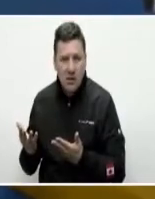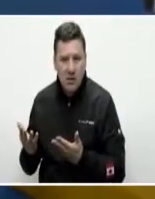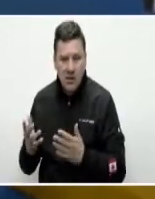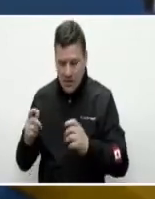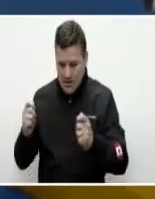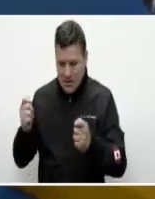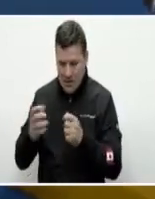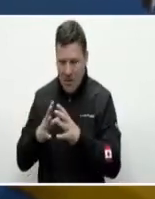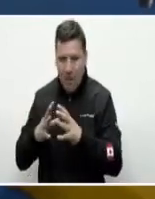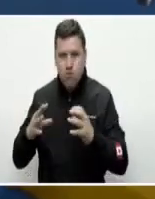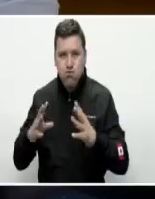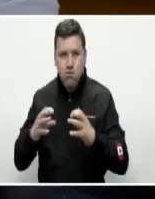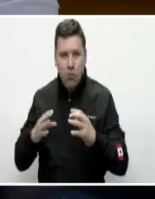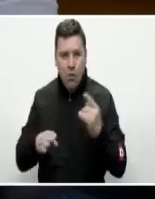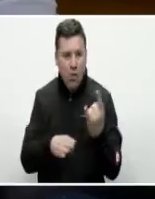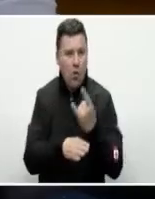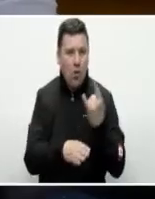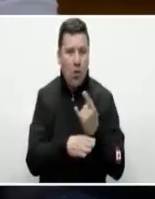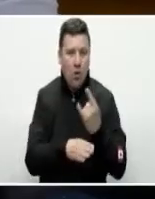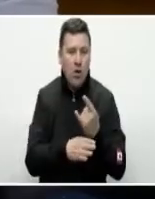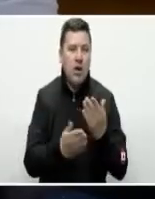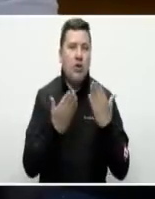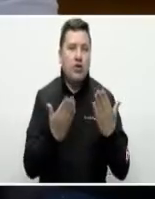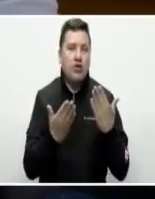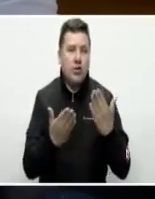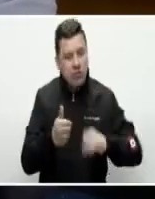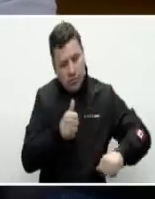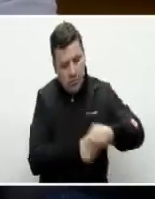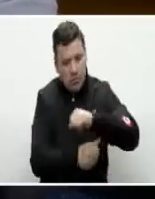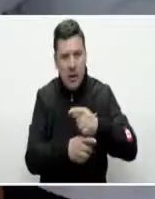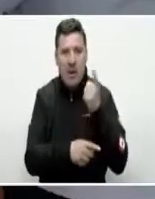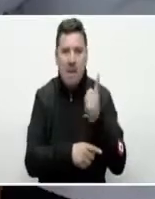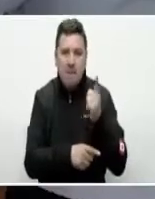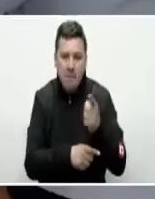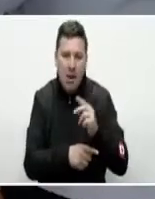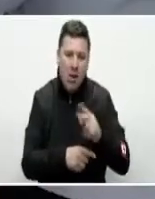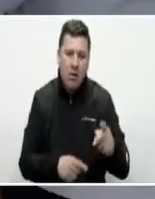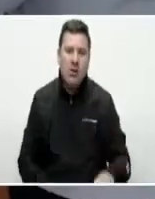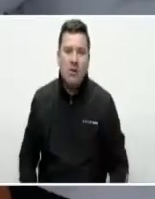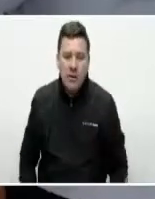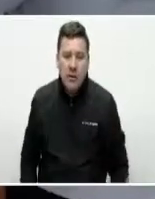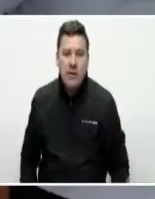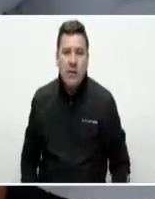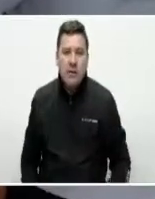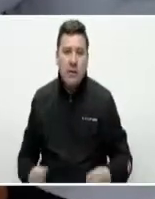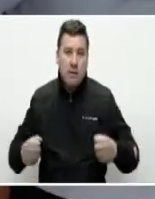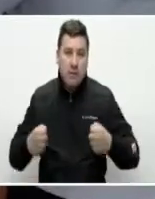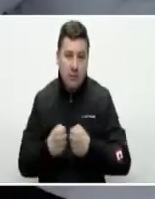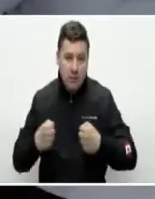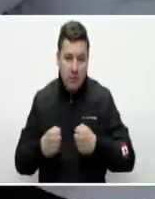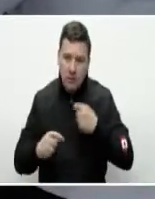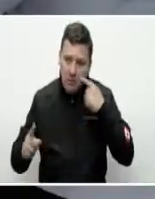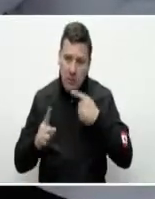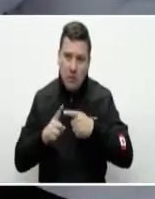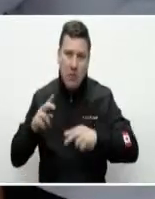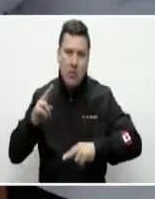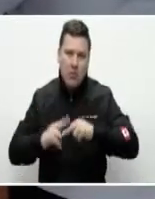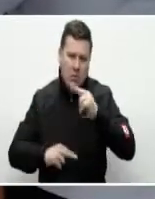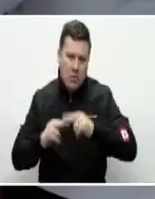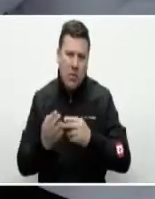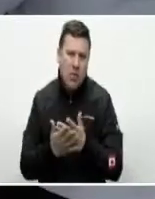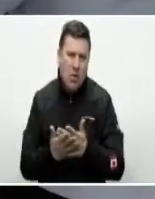transformamos en productos útiles que de pronto puedan sustituir la madera. Bueno aquí con el plástico podemos construir varias